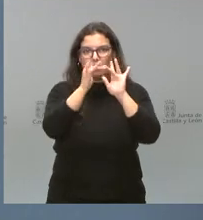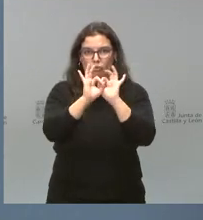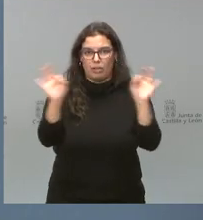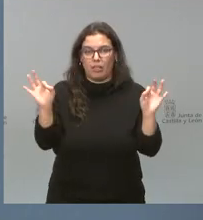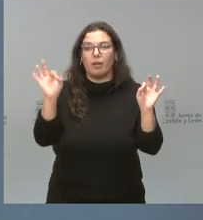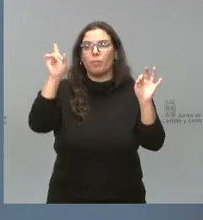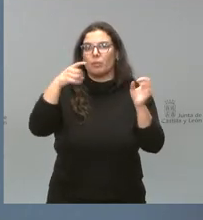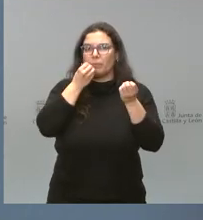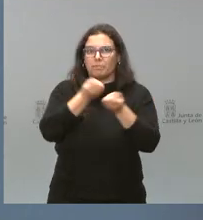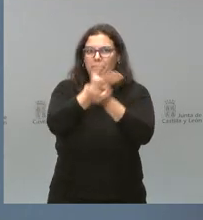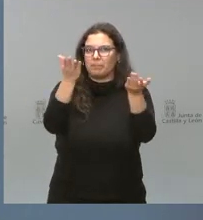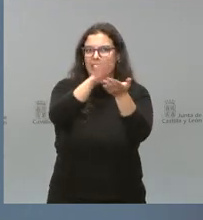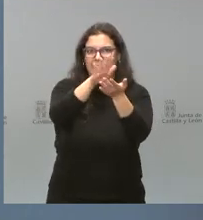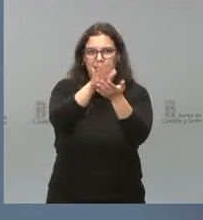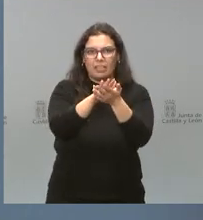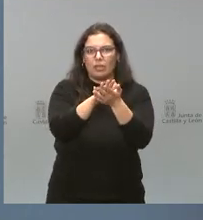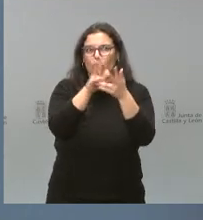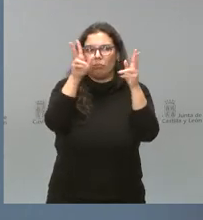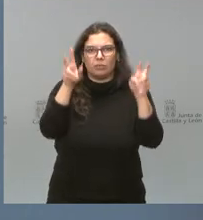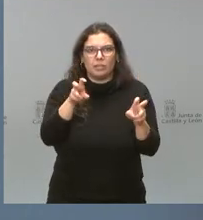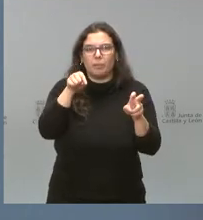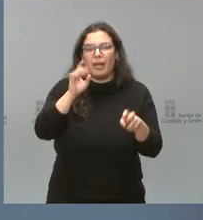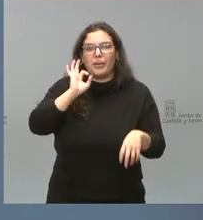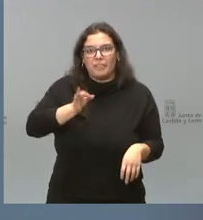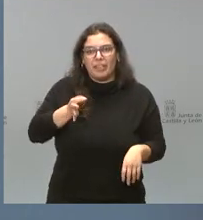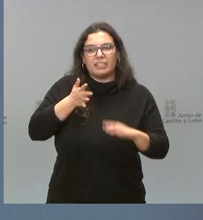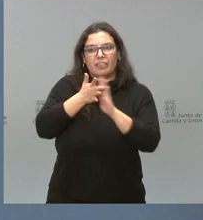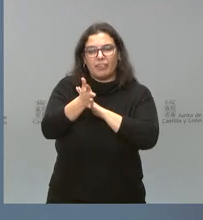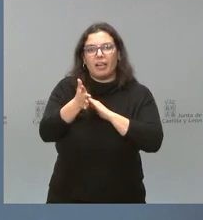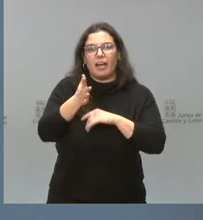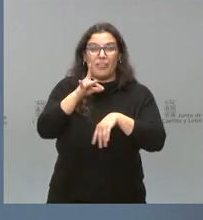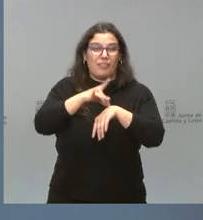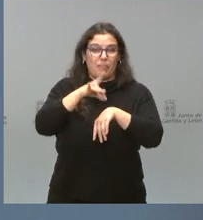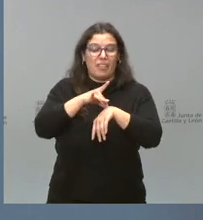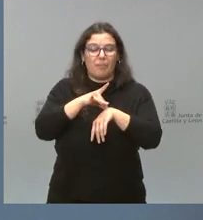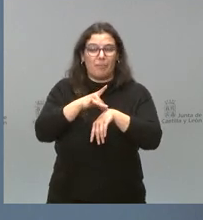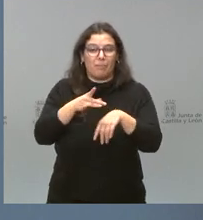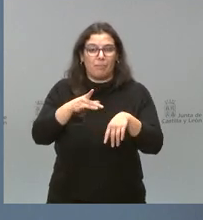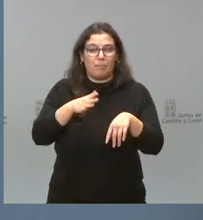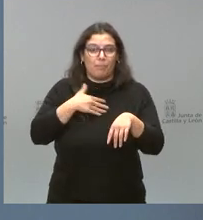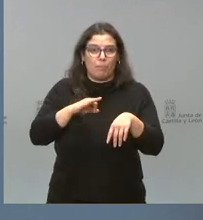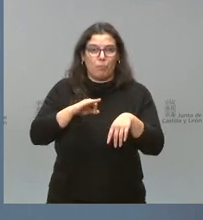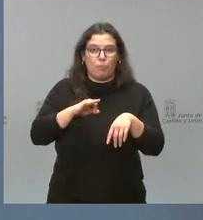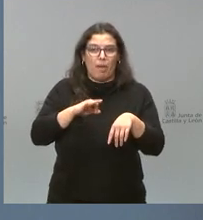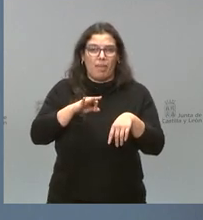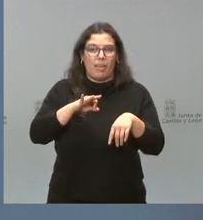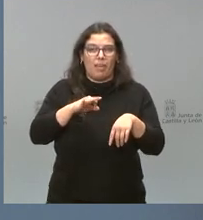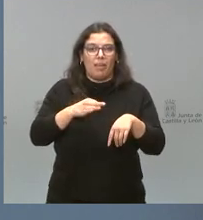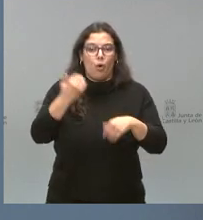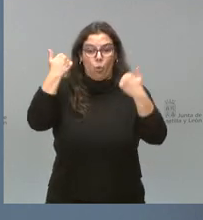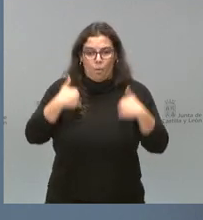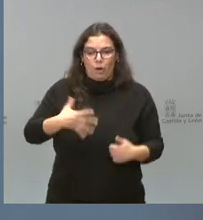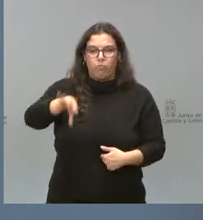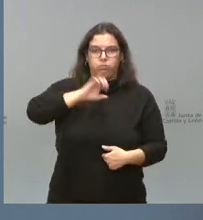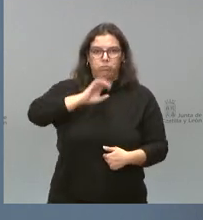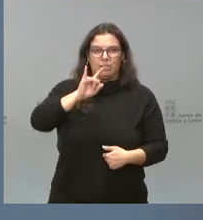mando un mensaje de tranquilidad respecto de que es verdad que hablamos de una enfermedad que se puede trasladar al ser humano, pero está con carácter